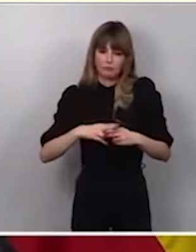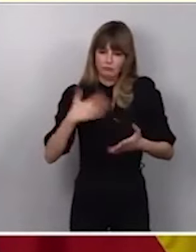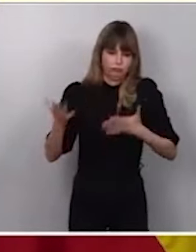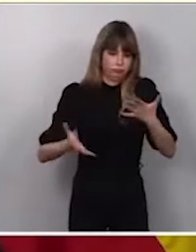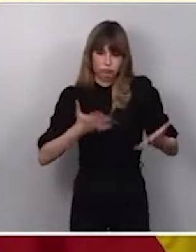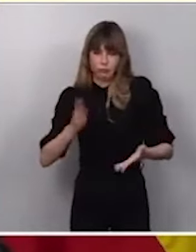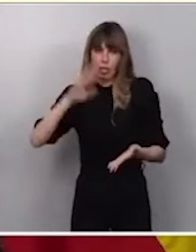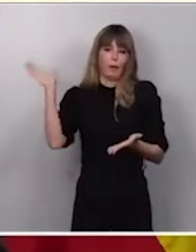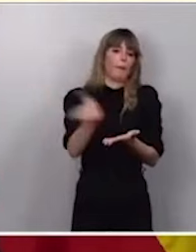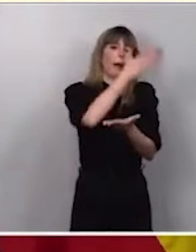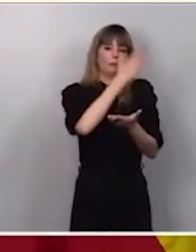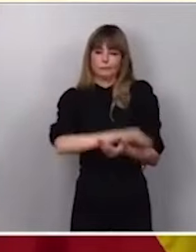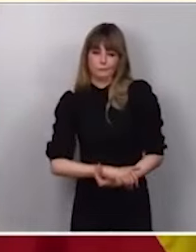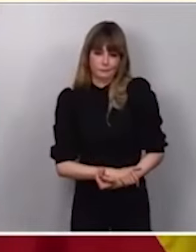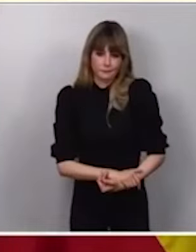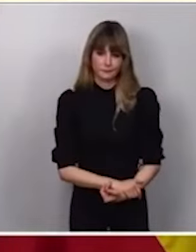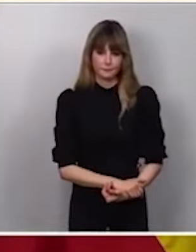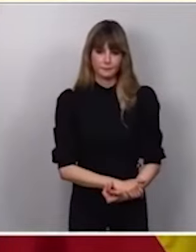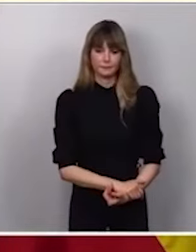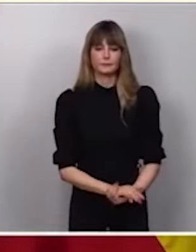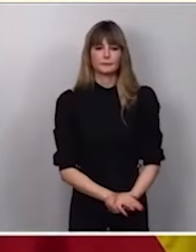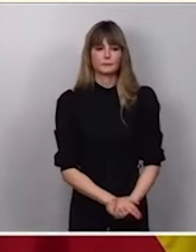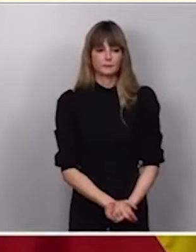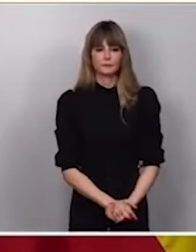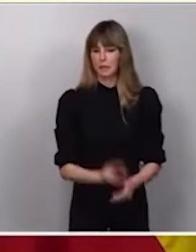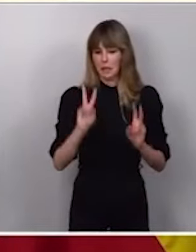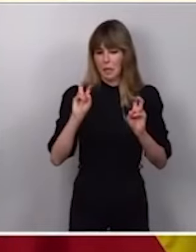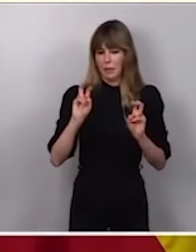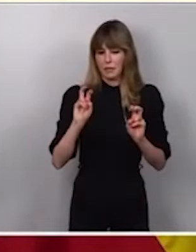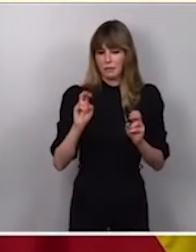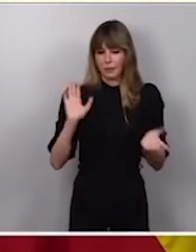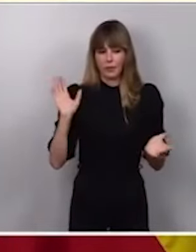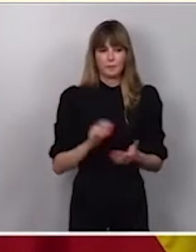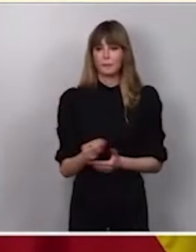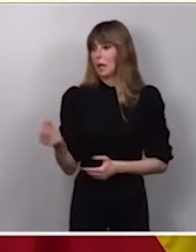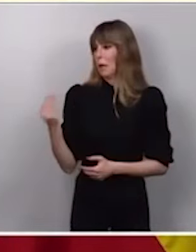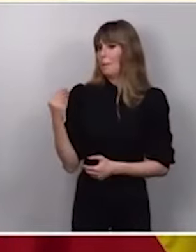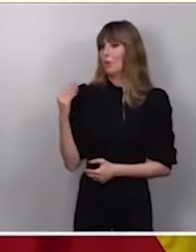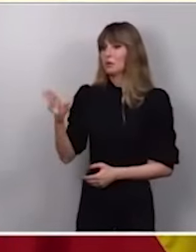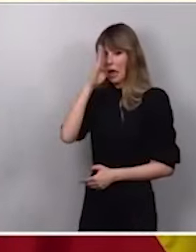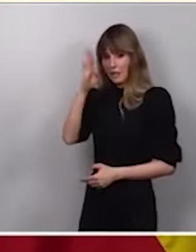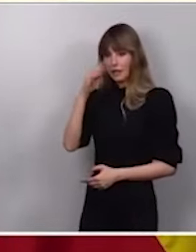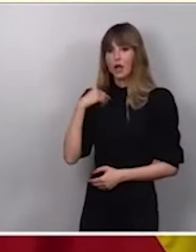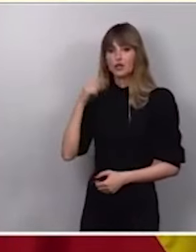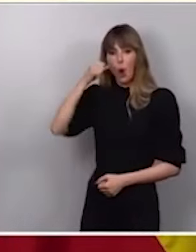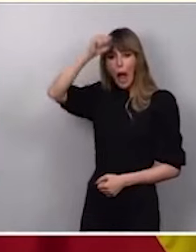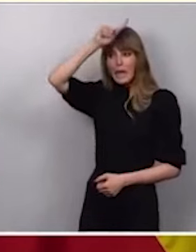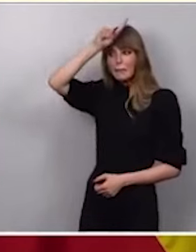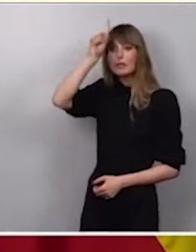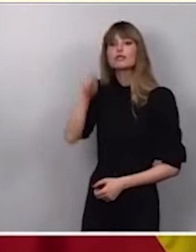alicientes como para que cambiemos todos de tercio y hablemos de otras cosas. Pero me haces una pregunta, Esther, muy directa, si me arrepiento.